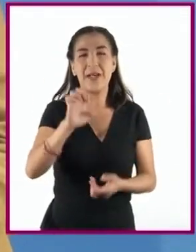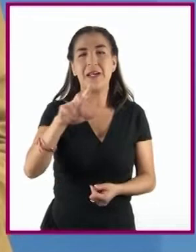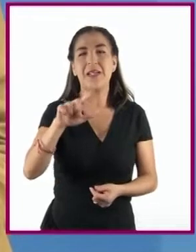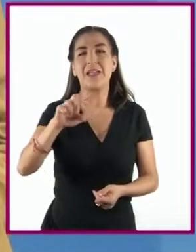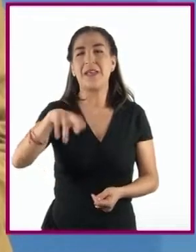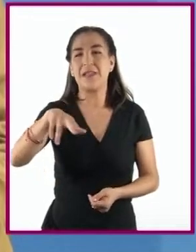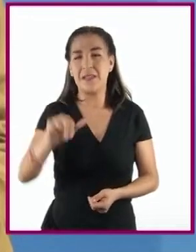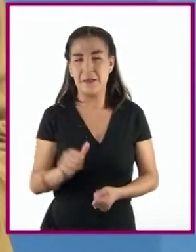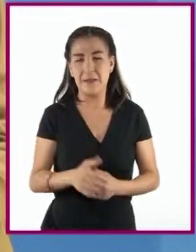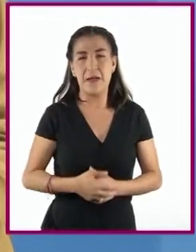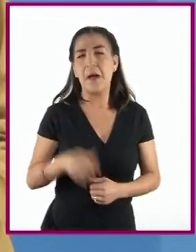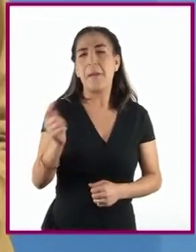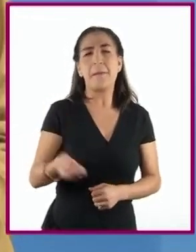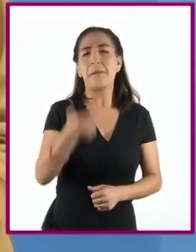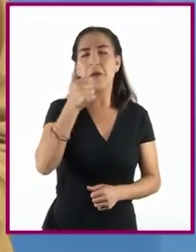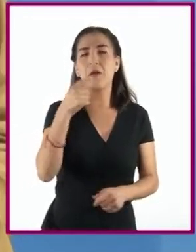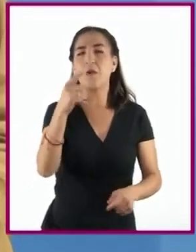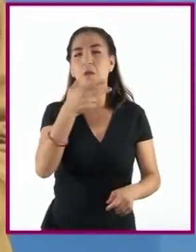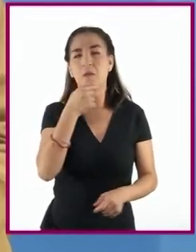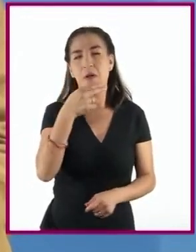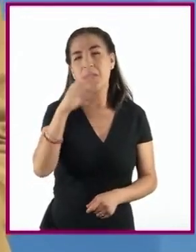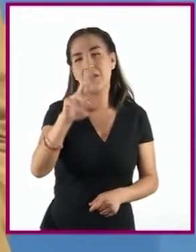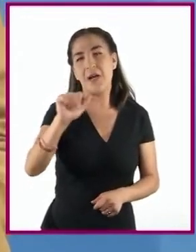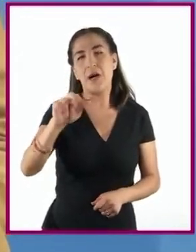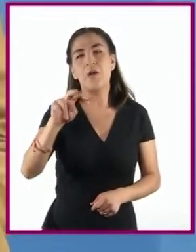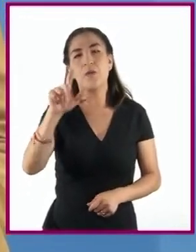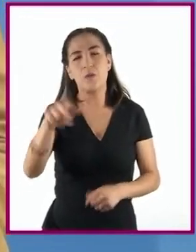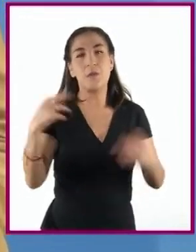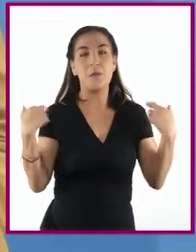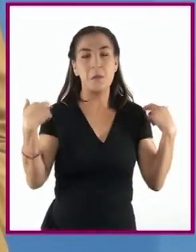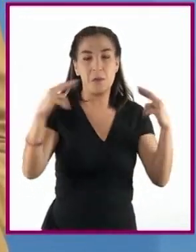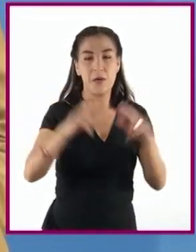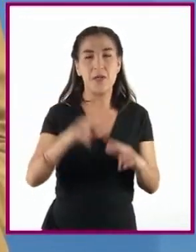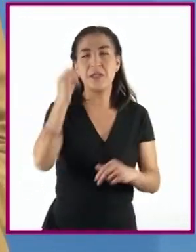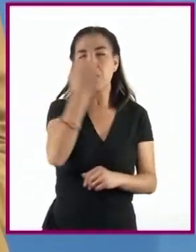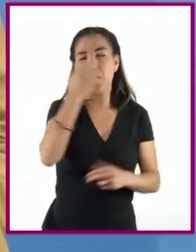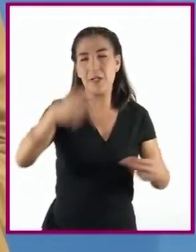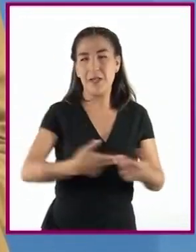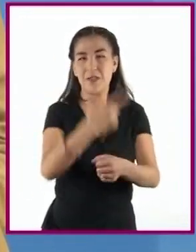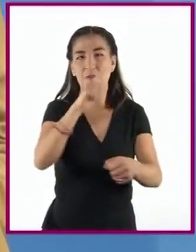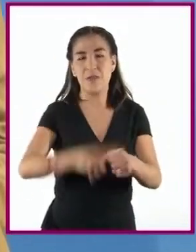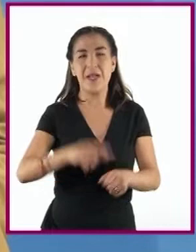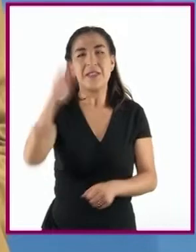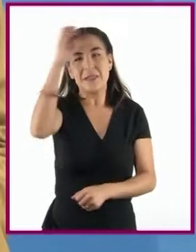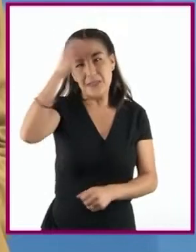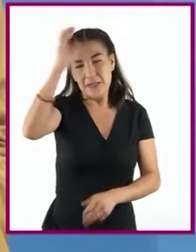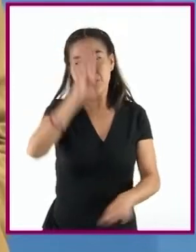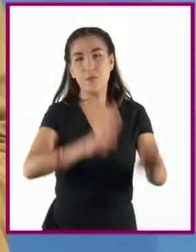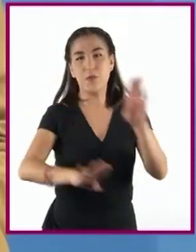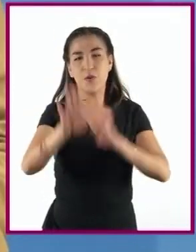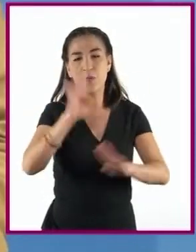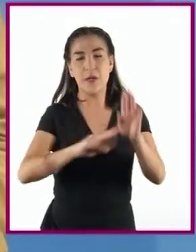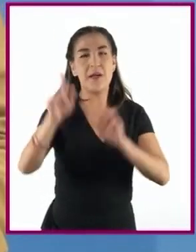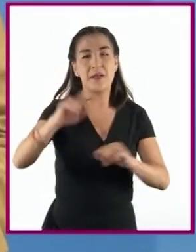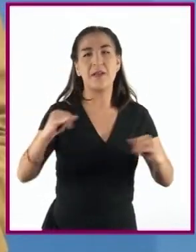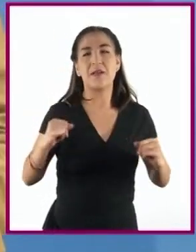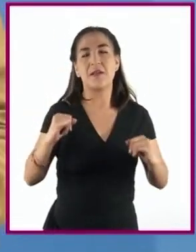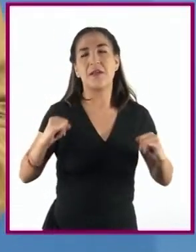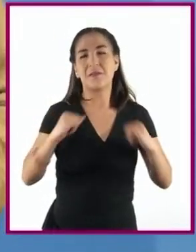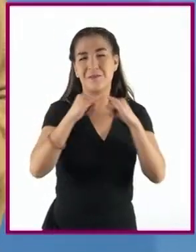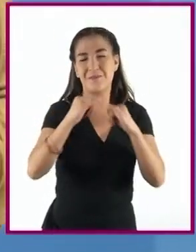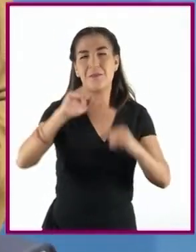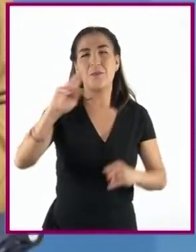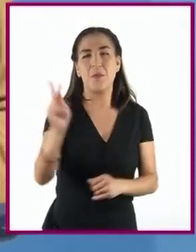El primero es de Raúl Álvarez Garín, profesor de la Escuela Nacional de Ciencias Biológicas del Instituto Politécnico